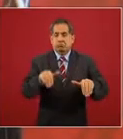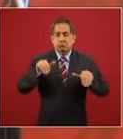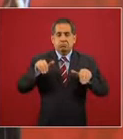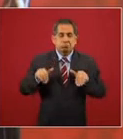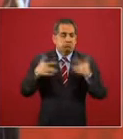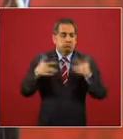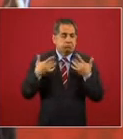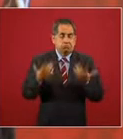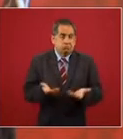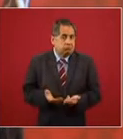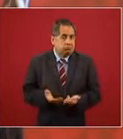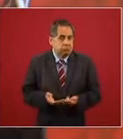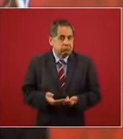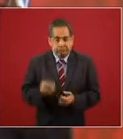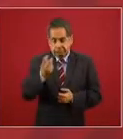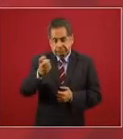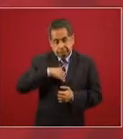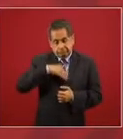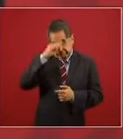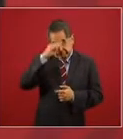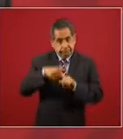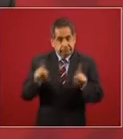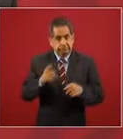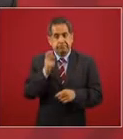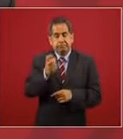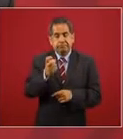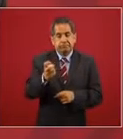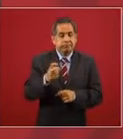esa es la diferencia entre